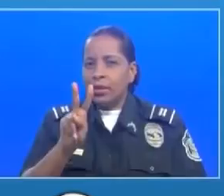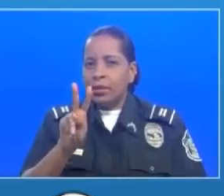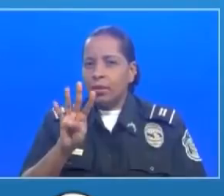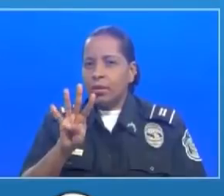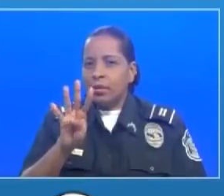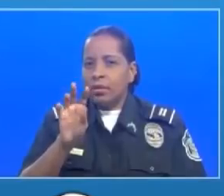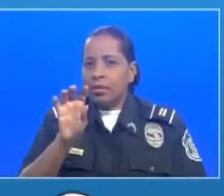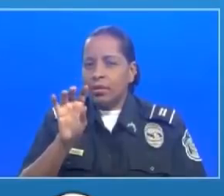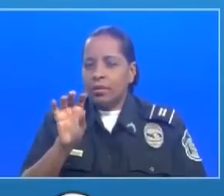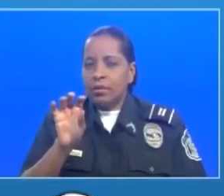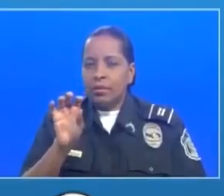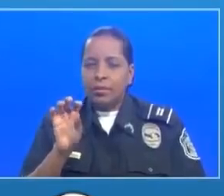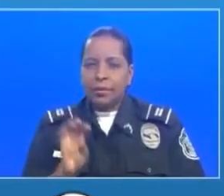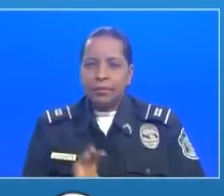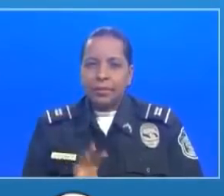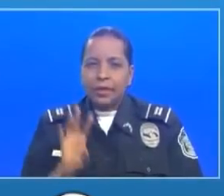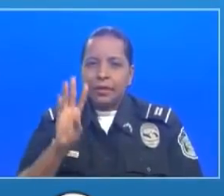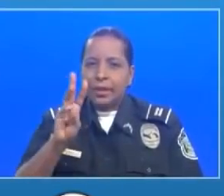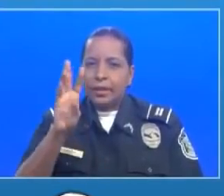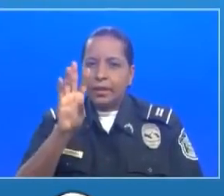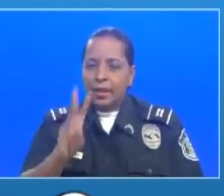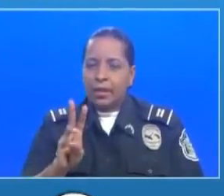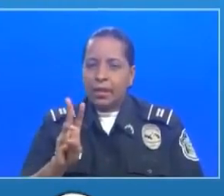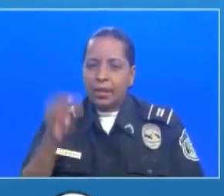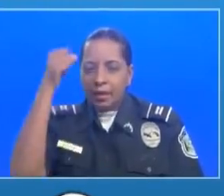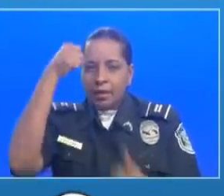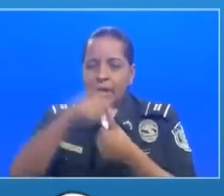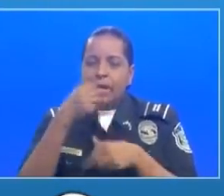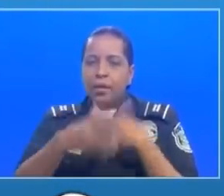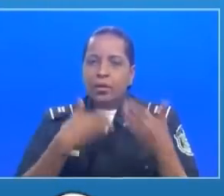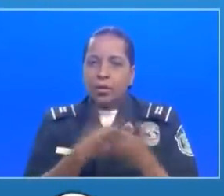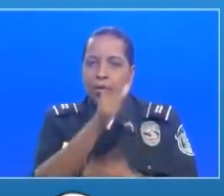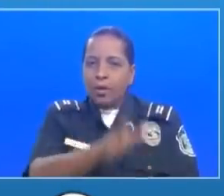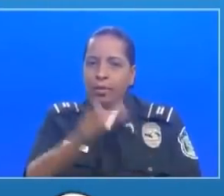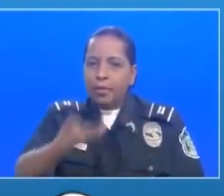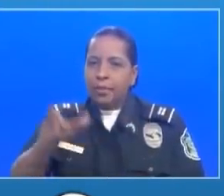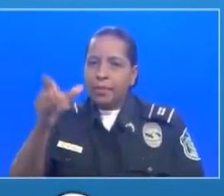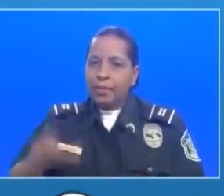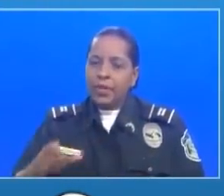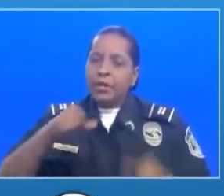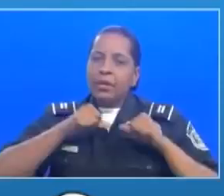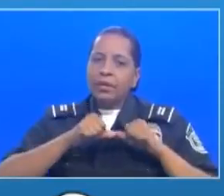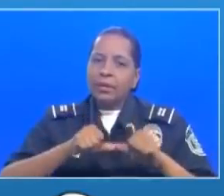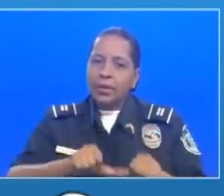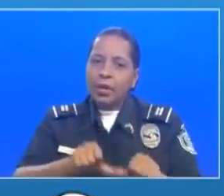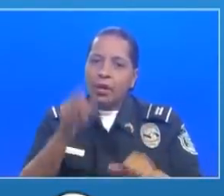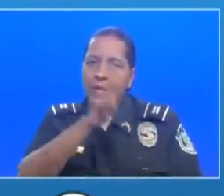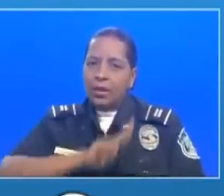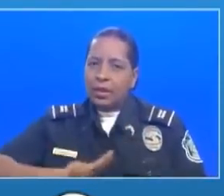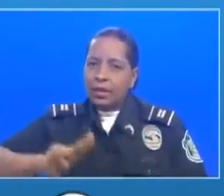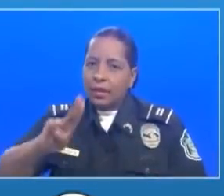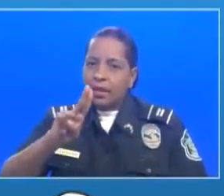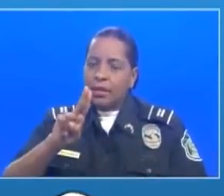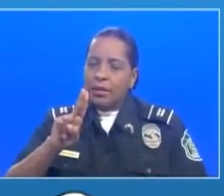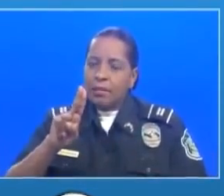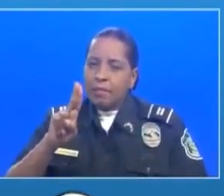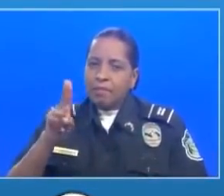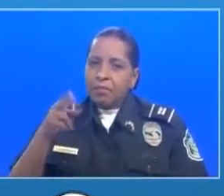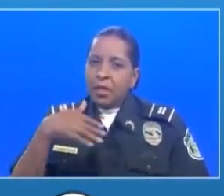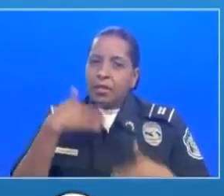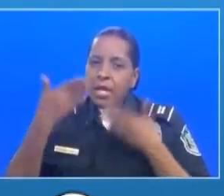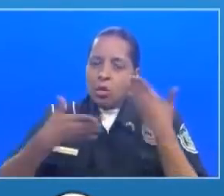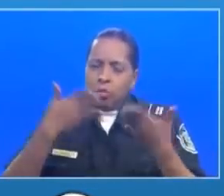De igual manera, queremos recordarle al pueblo panameño que continúen utilizando las medidas